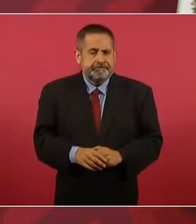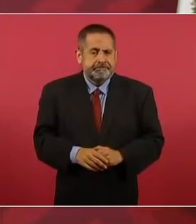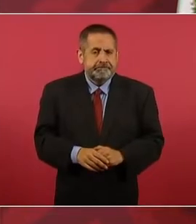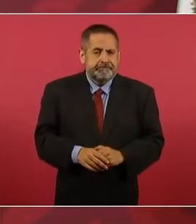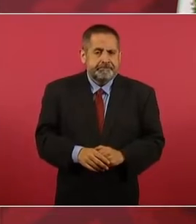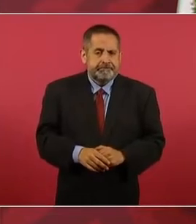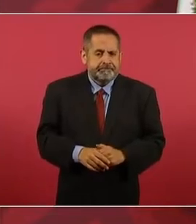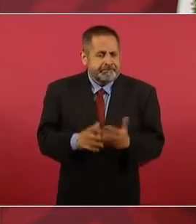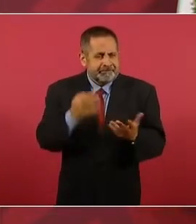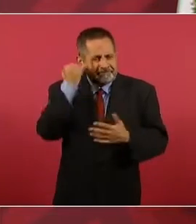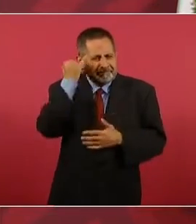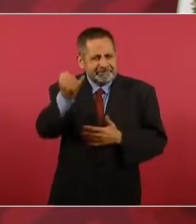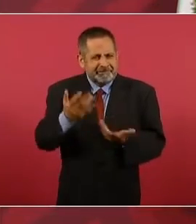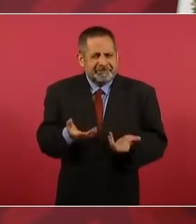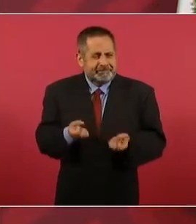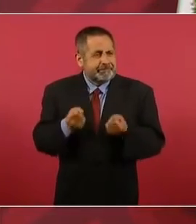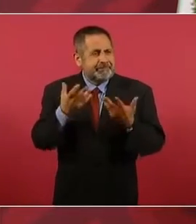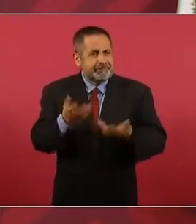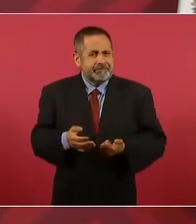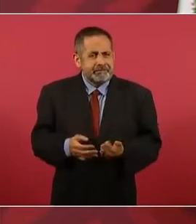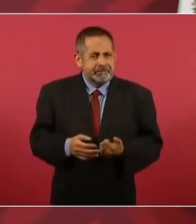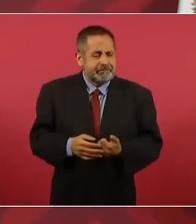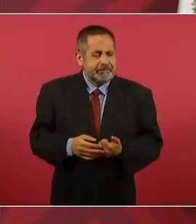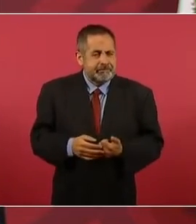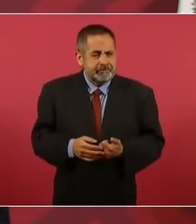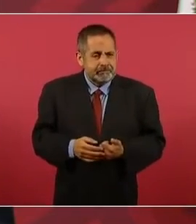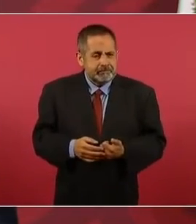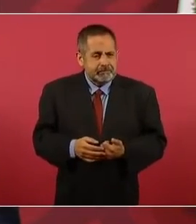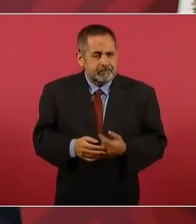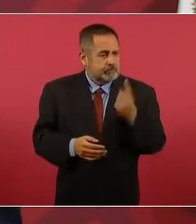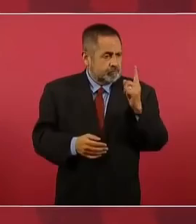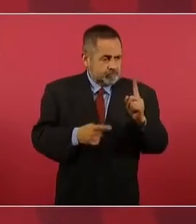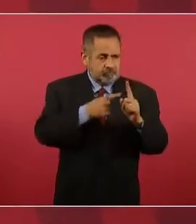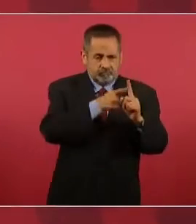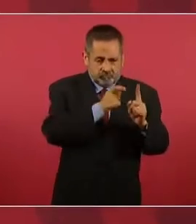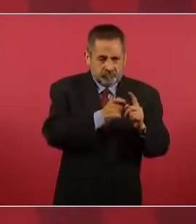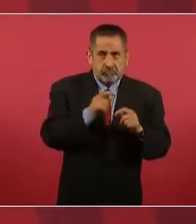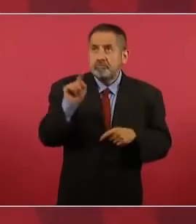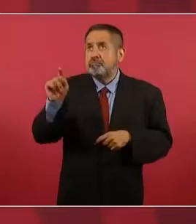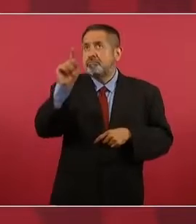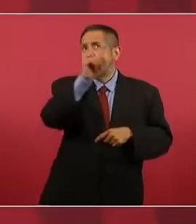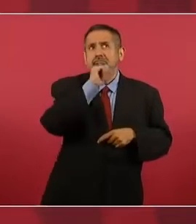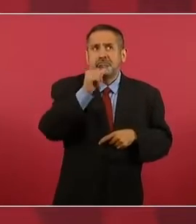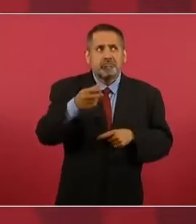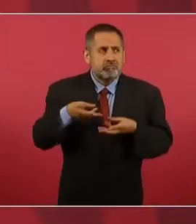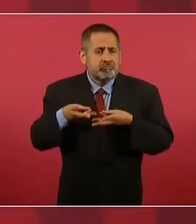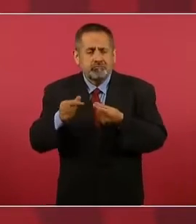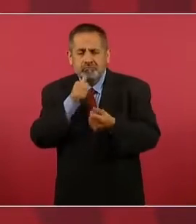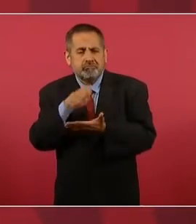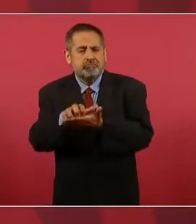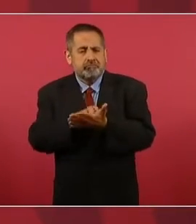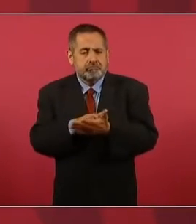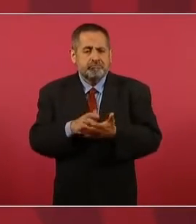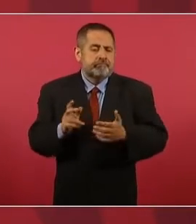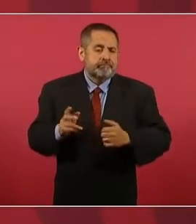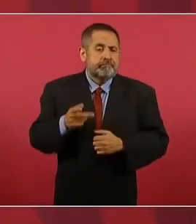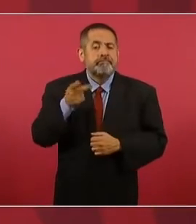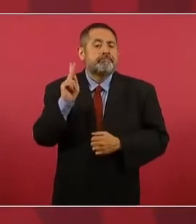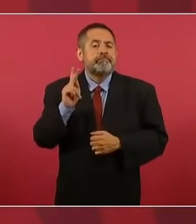Imagínense cuánto nos ahorramos, pero ¿qué dijeron